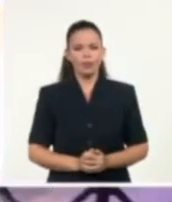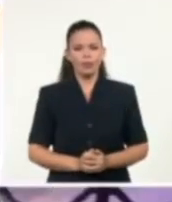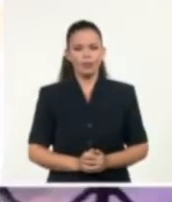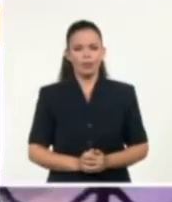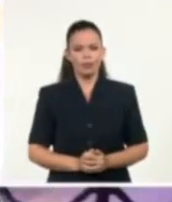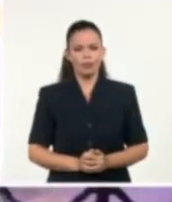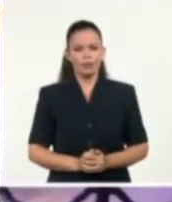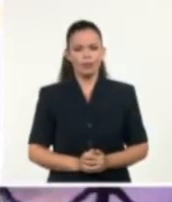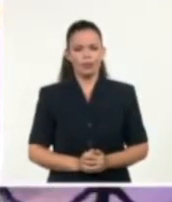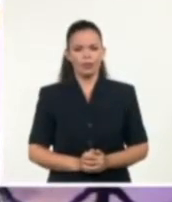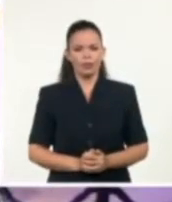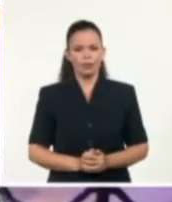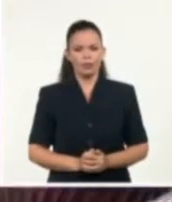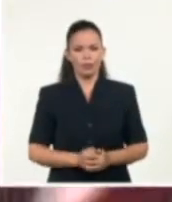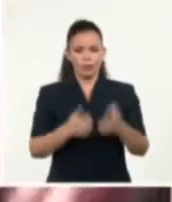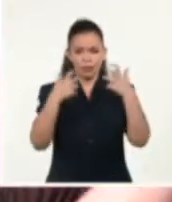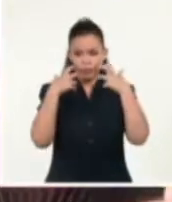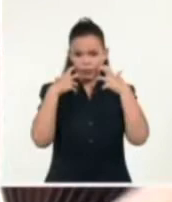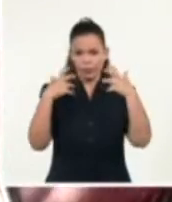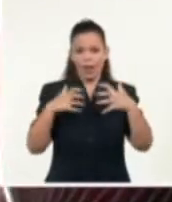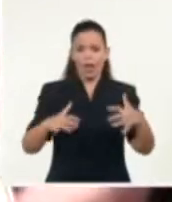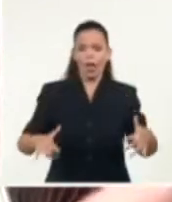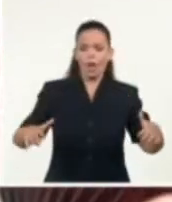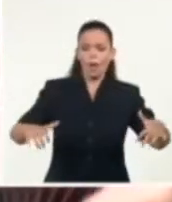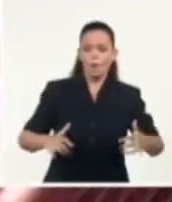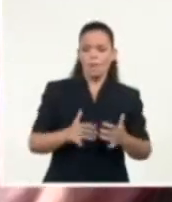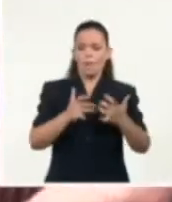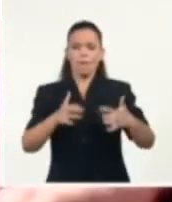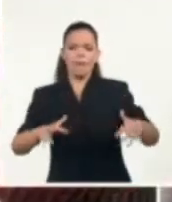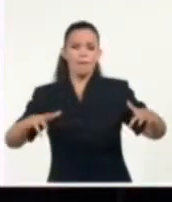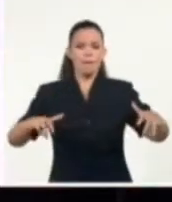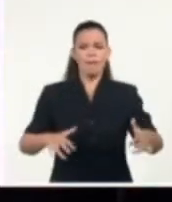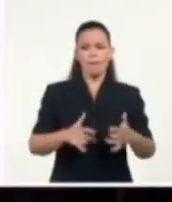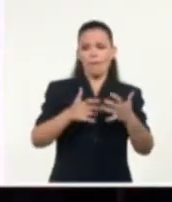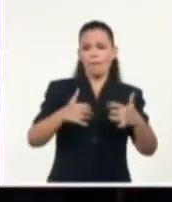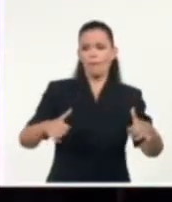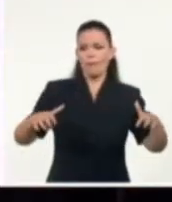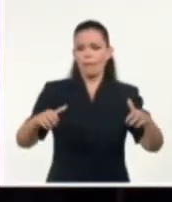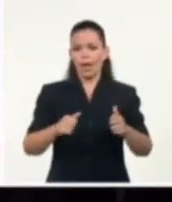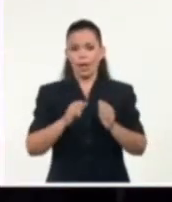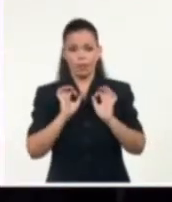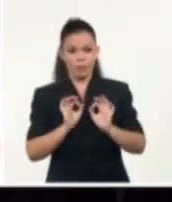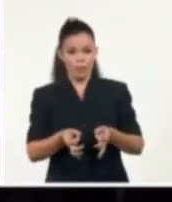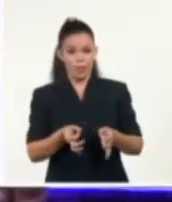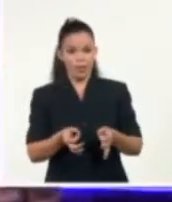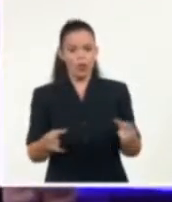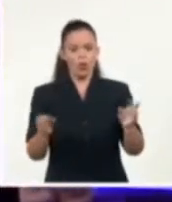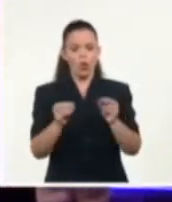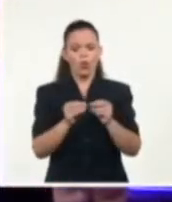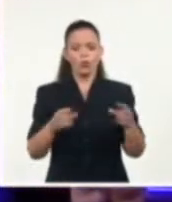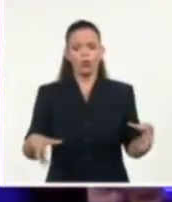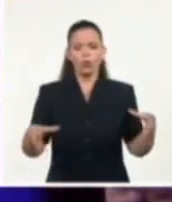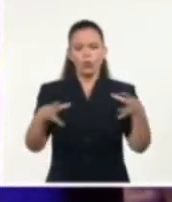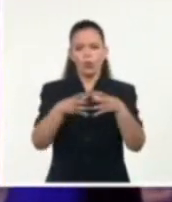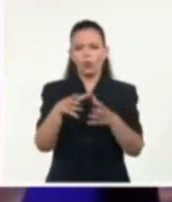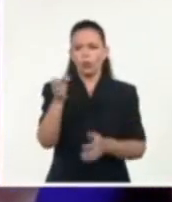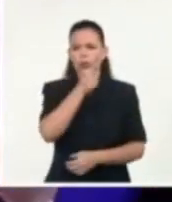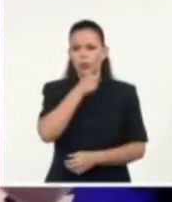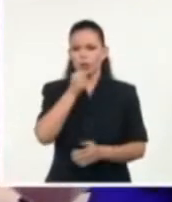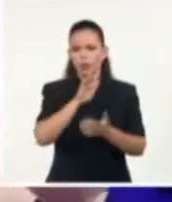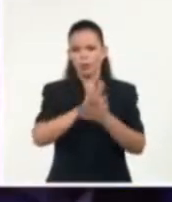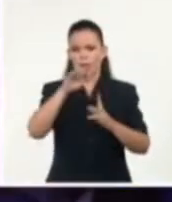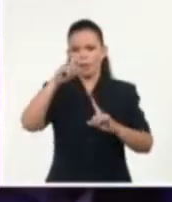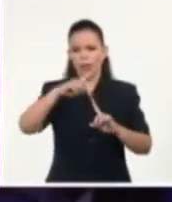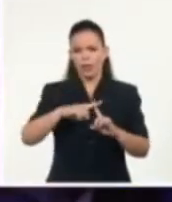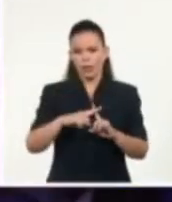El destacado acordeonista belga Didier Laloa acompañó a la Orquesta Sinfónica de Matanzas durante un concierto